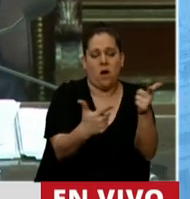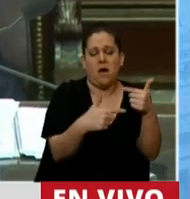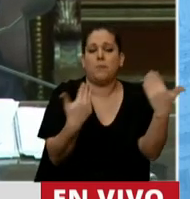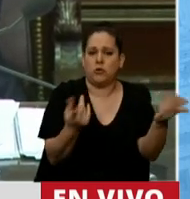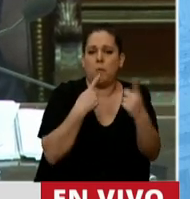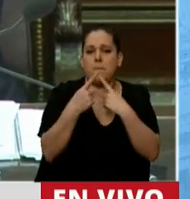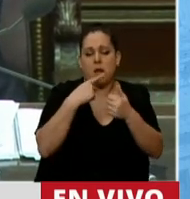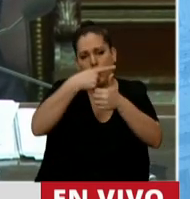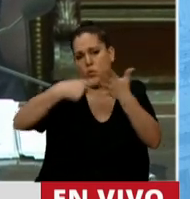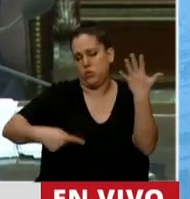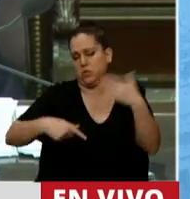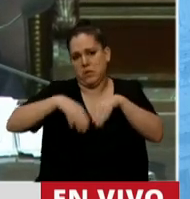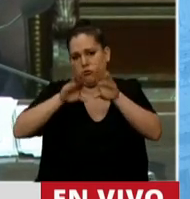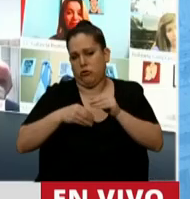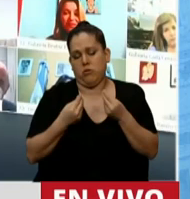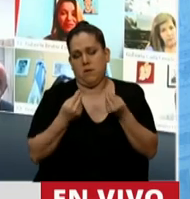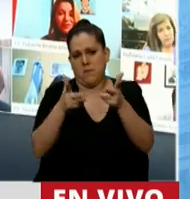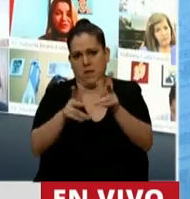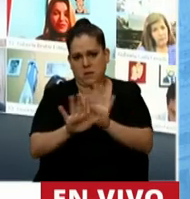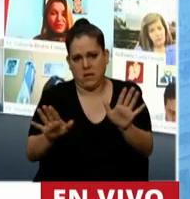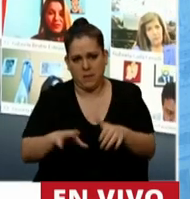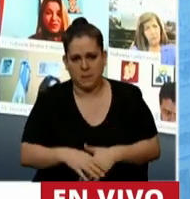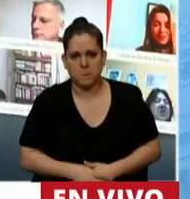esas son las preguntas que tenía para hacerle, Ministro. Muchas gracias.